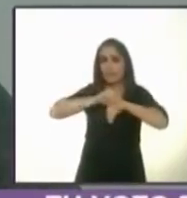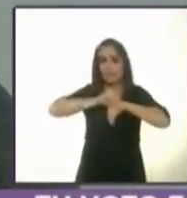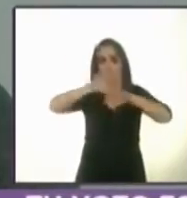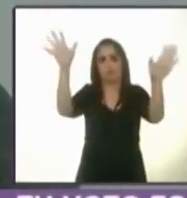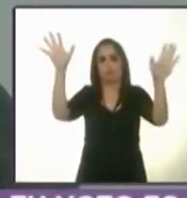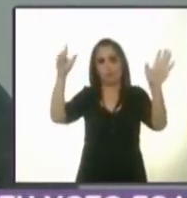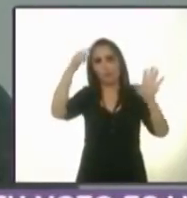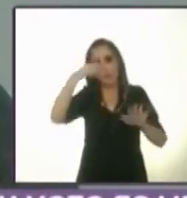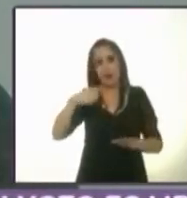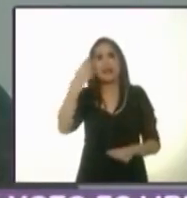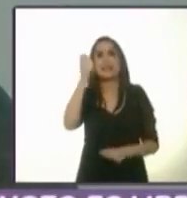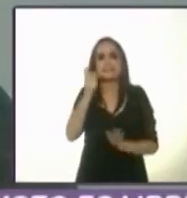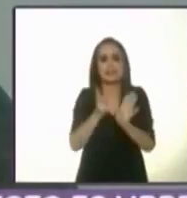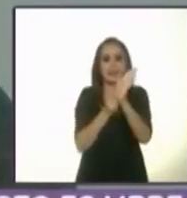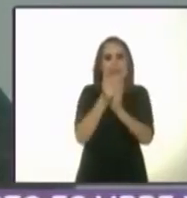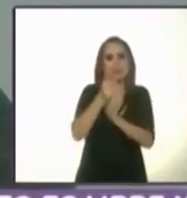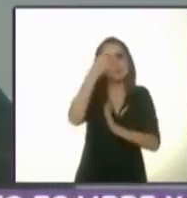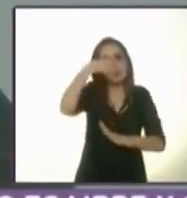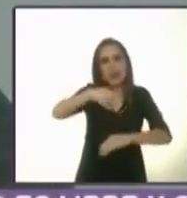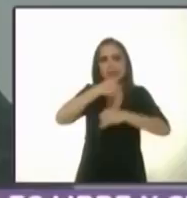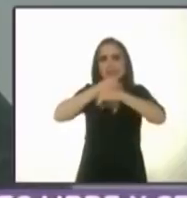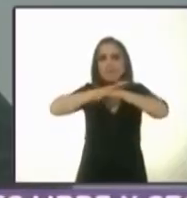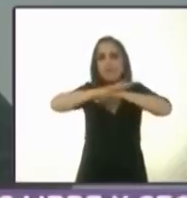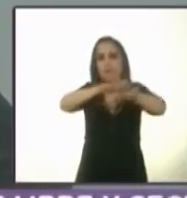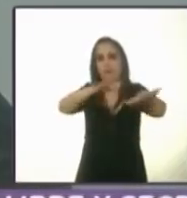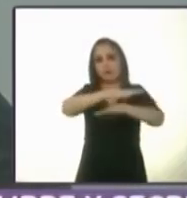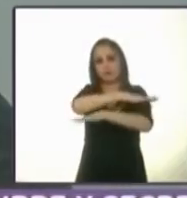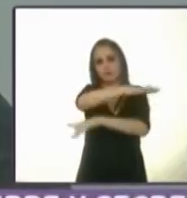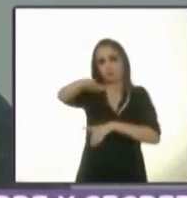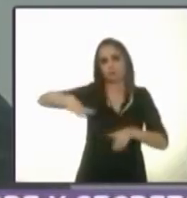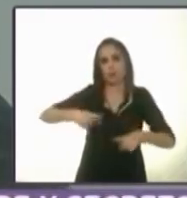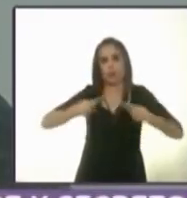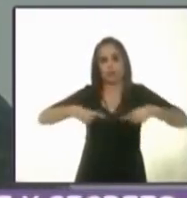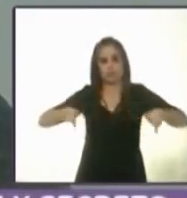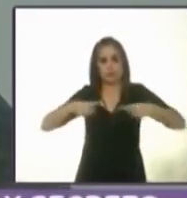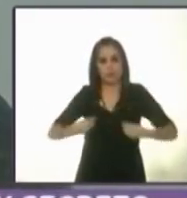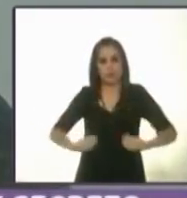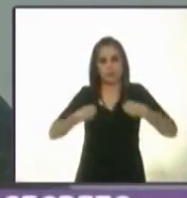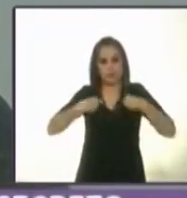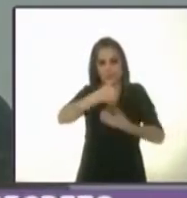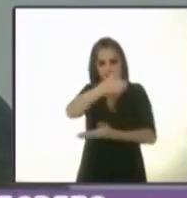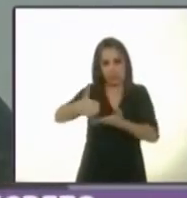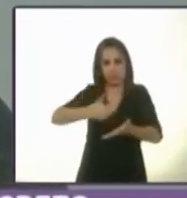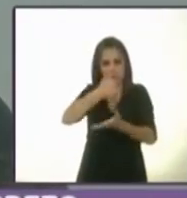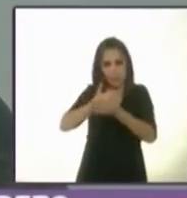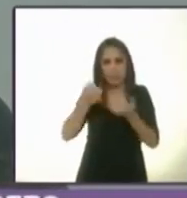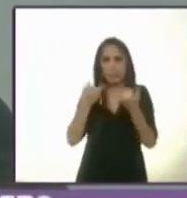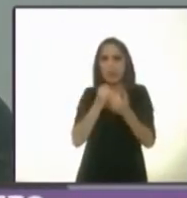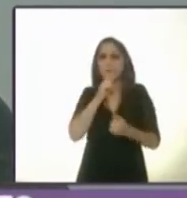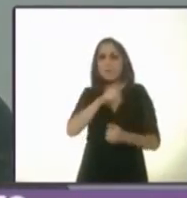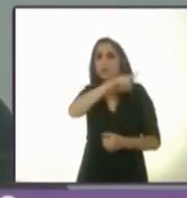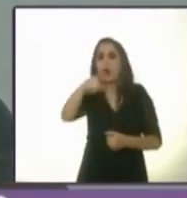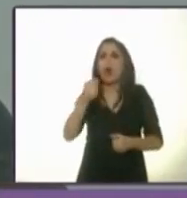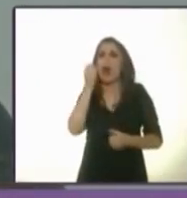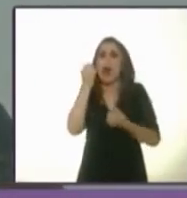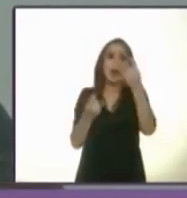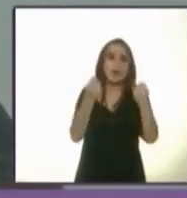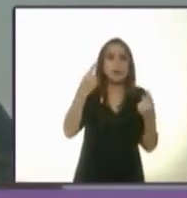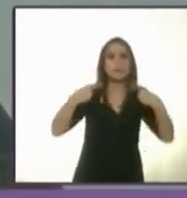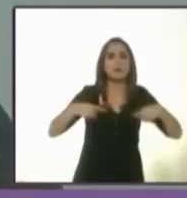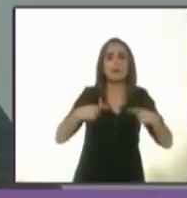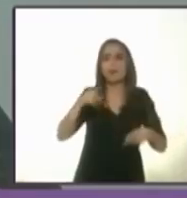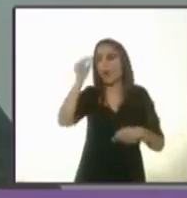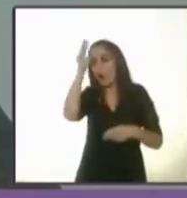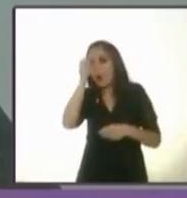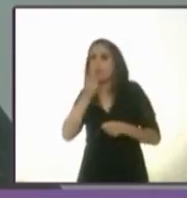siendo parte del derecho a la información de los habitantes de la ciudad y aplicado a manifestaciones, ya sea de orden